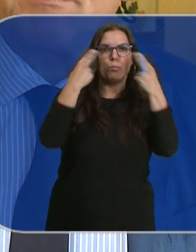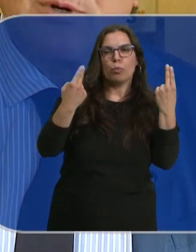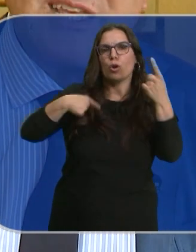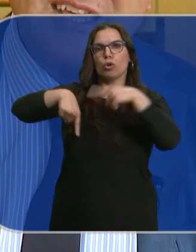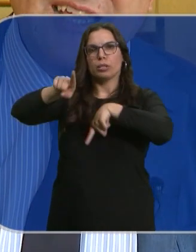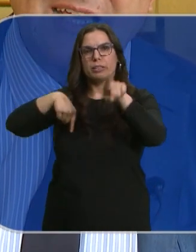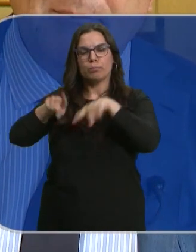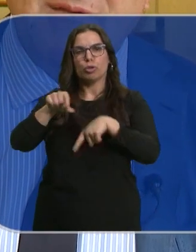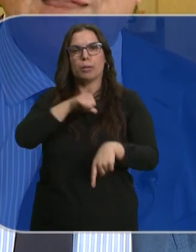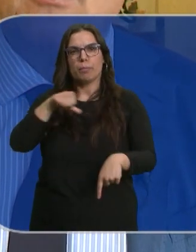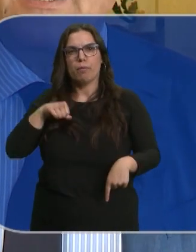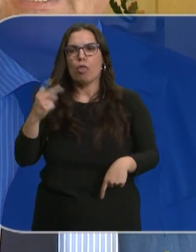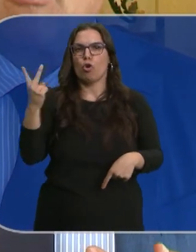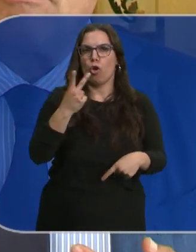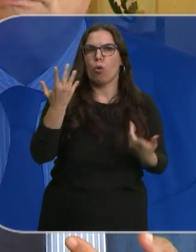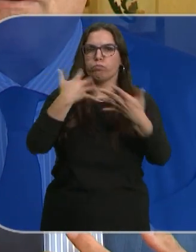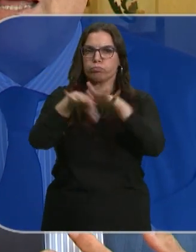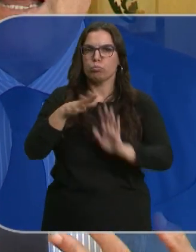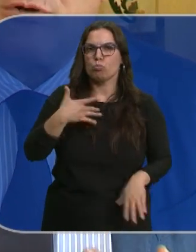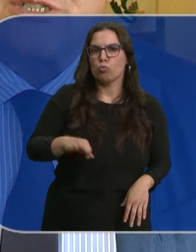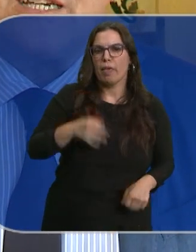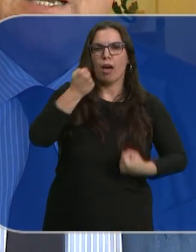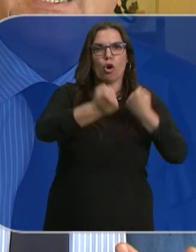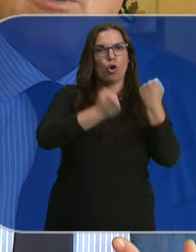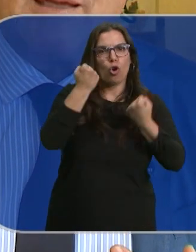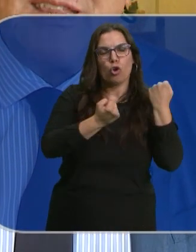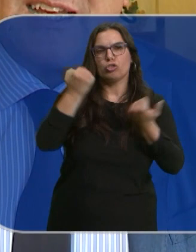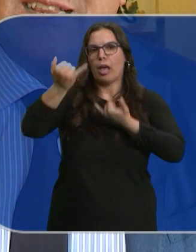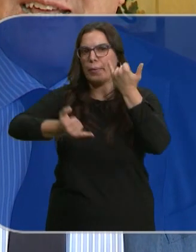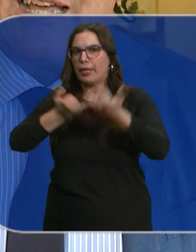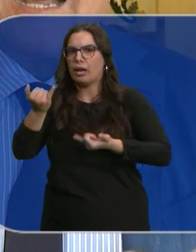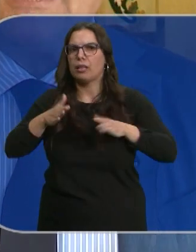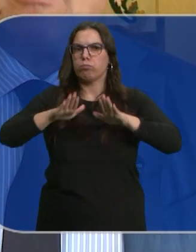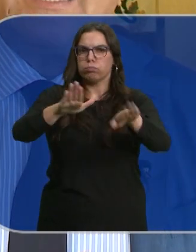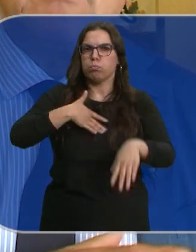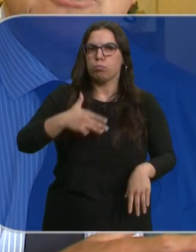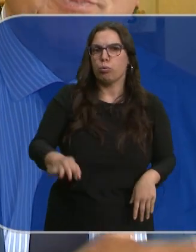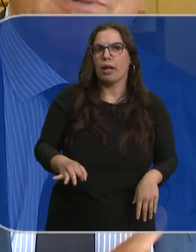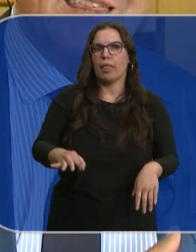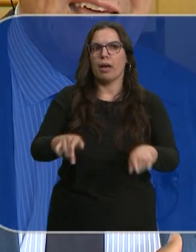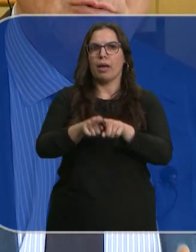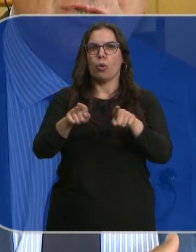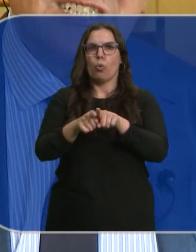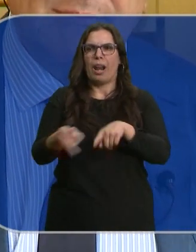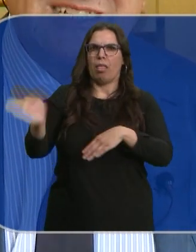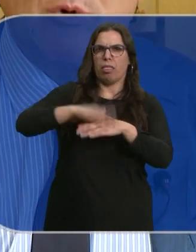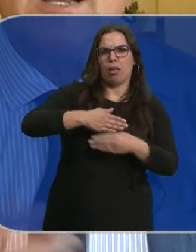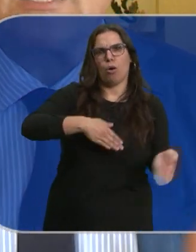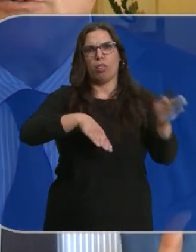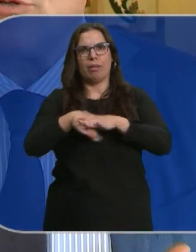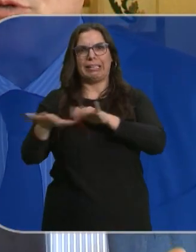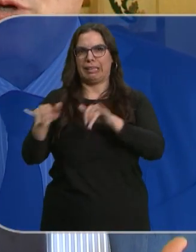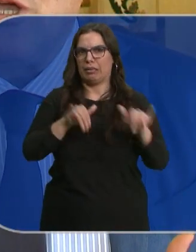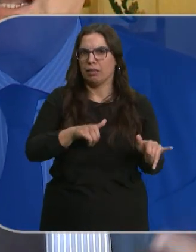con el transporte privado, en la que conviva el coche con la bicicleta, que no haya una supremacía de unos sistemas de